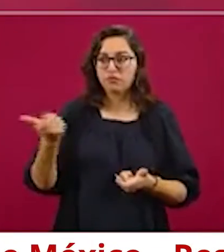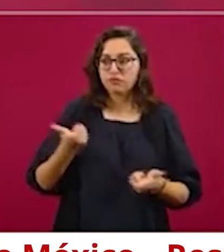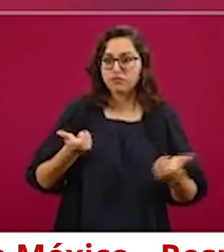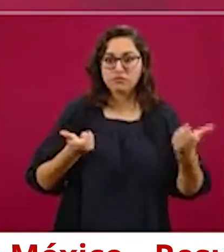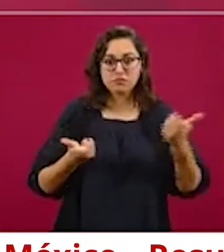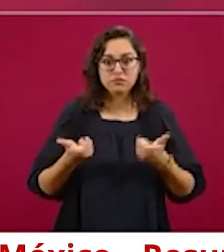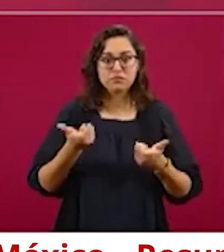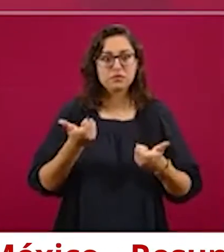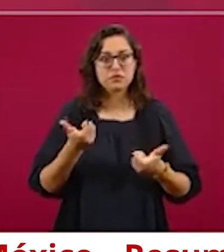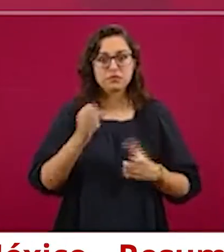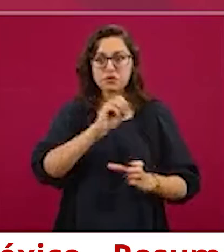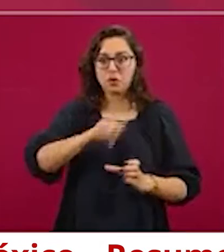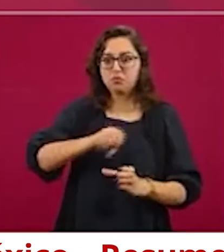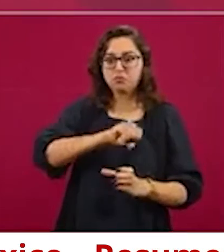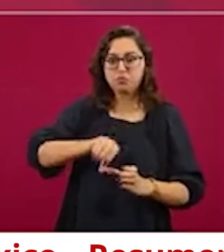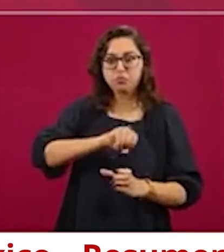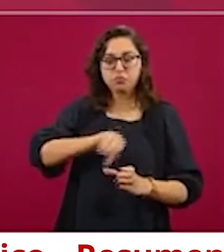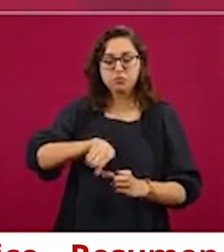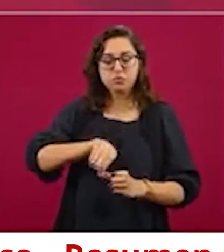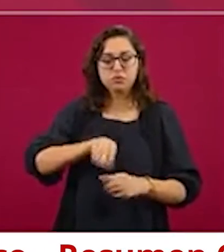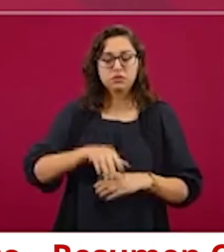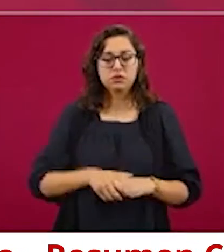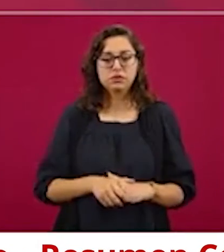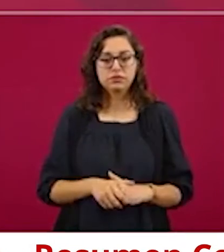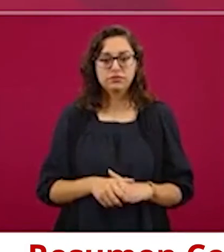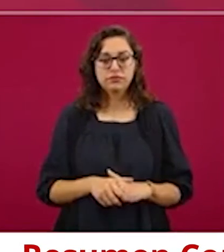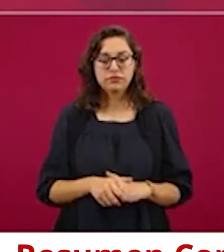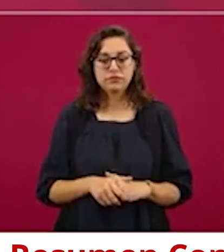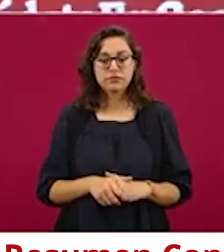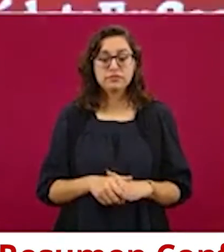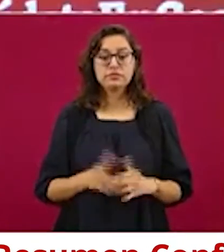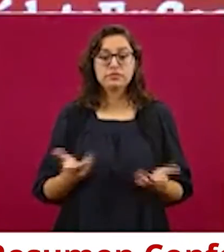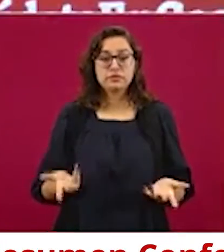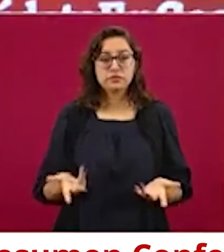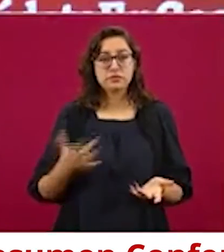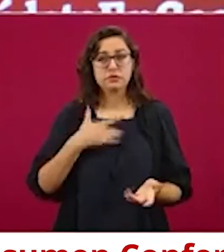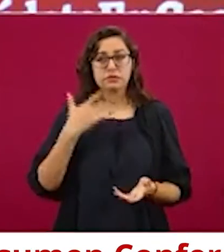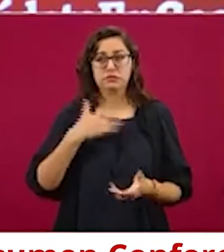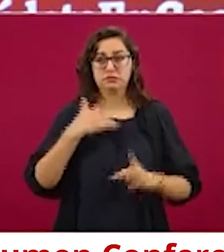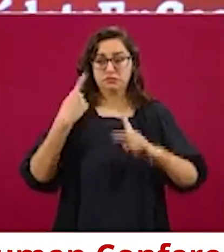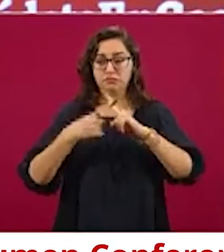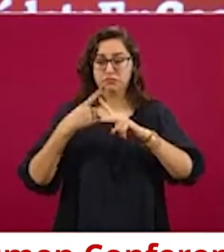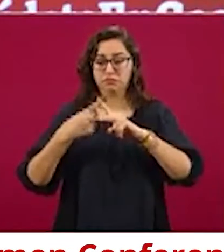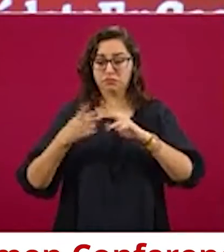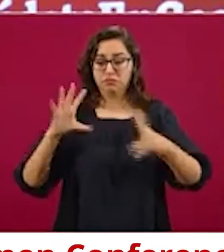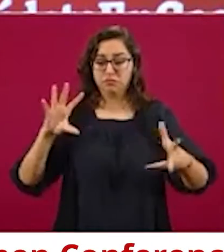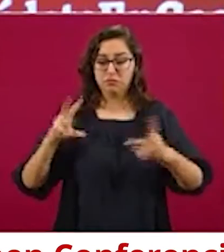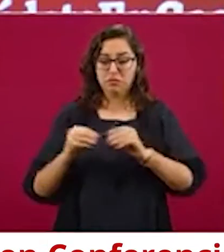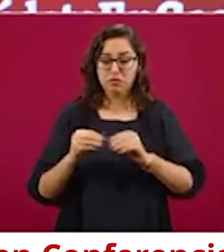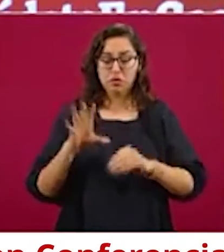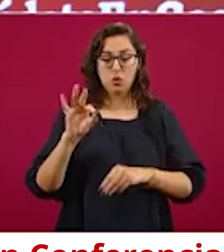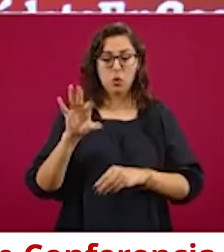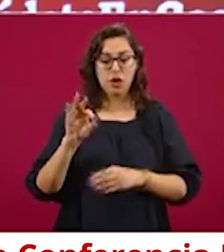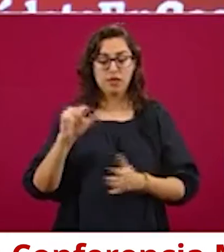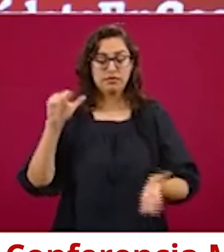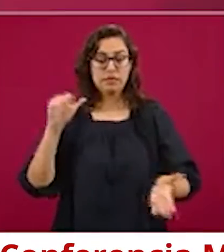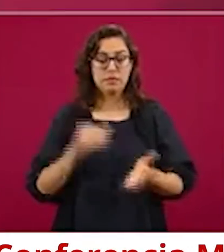remesas. Mi pronóstico son 40 mil millones de dólares,